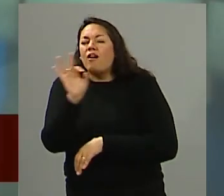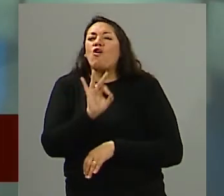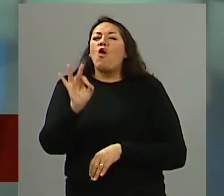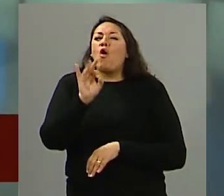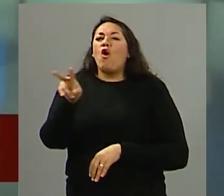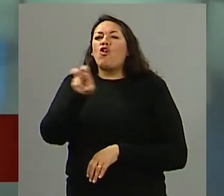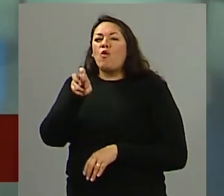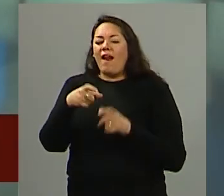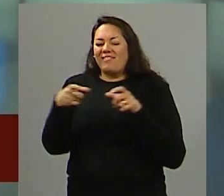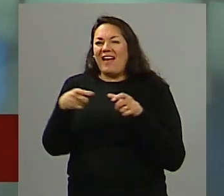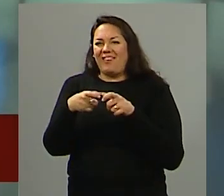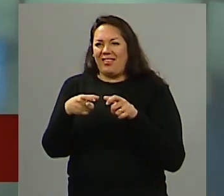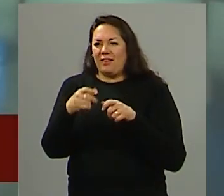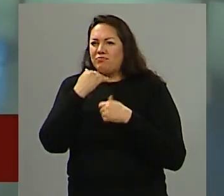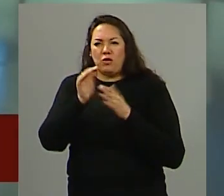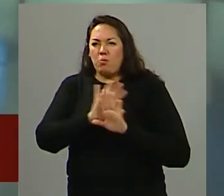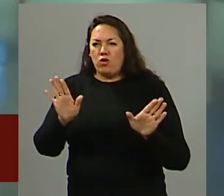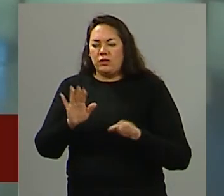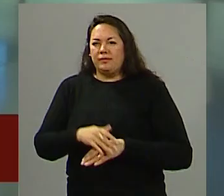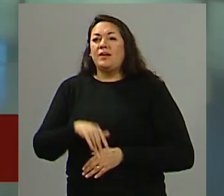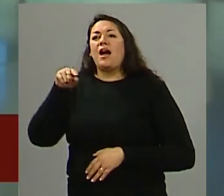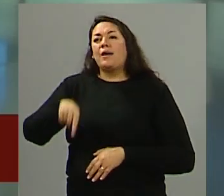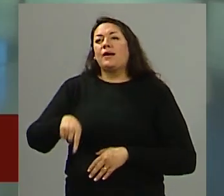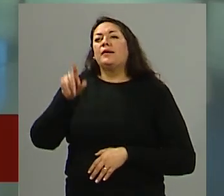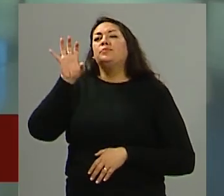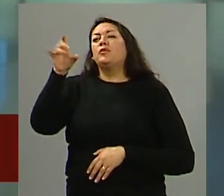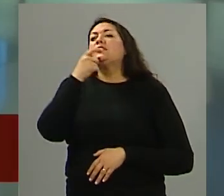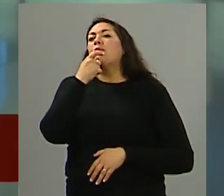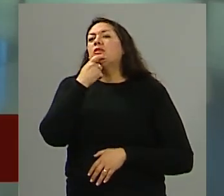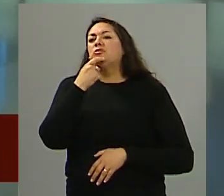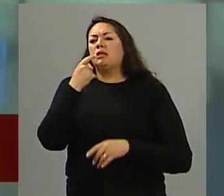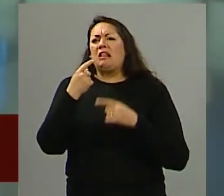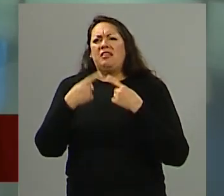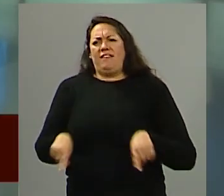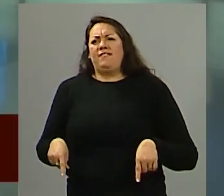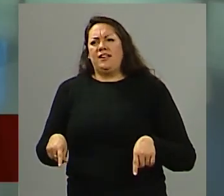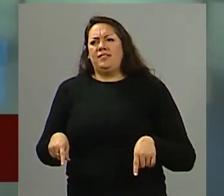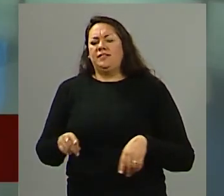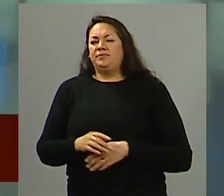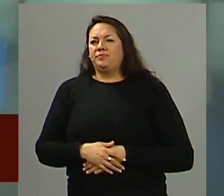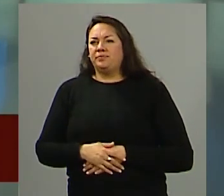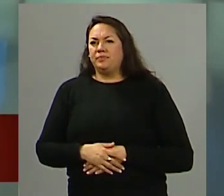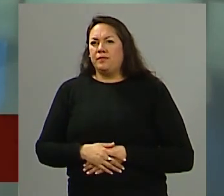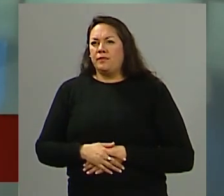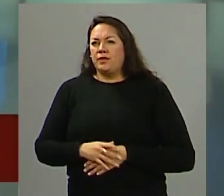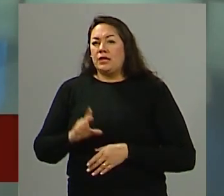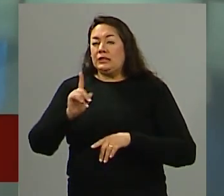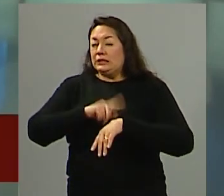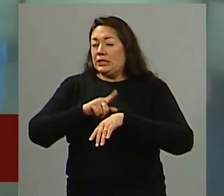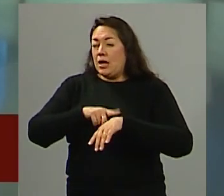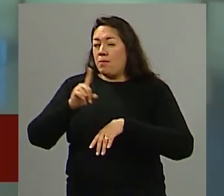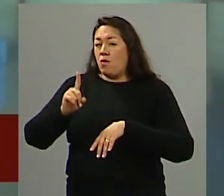en el caso de la provincia de Mendoza pasaba todo lo contrario yo fui durante más de un año y medio